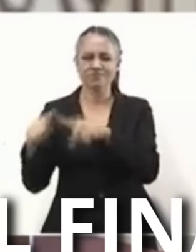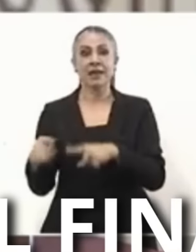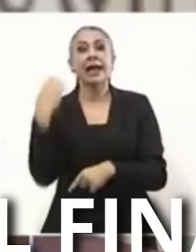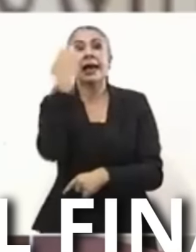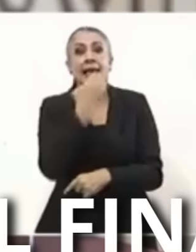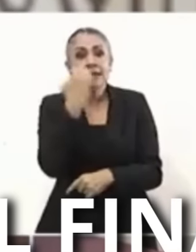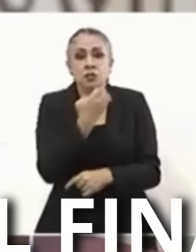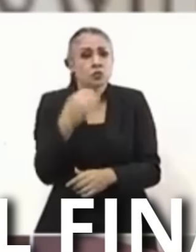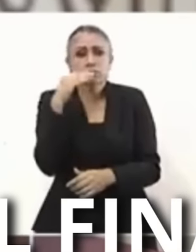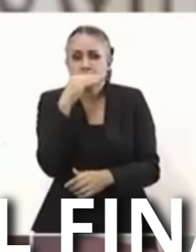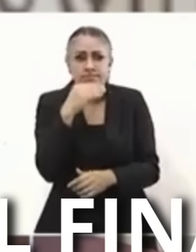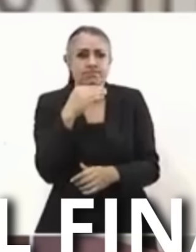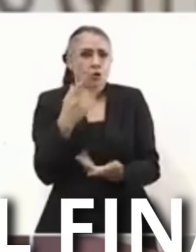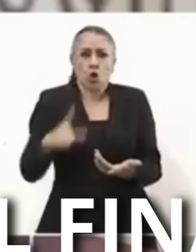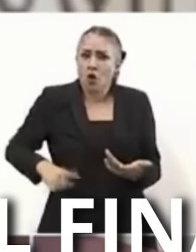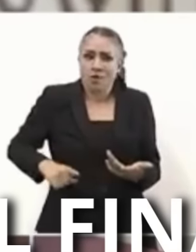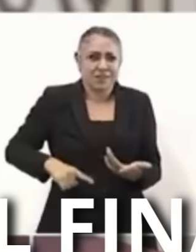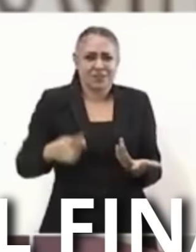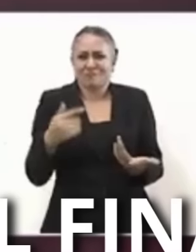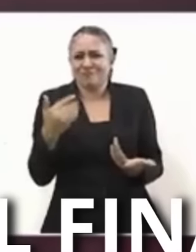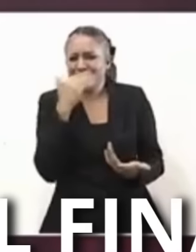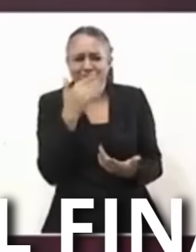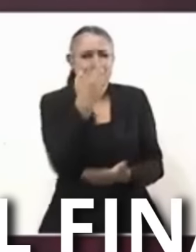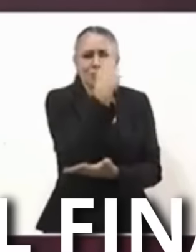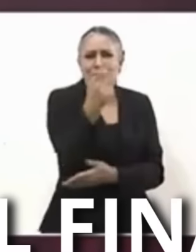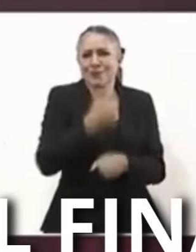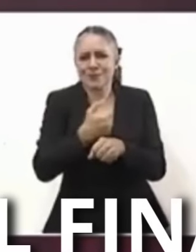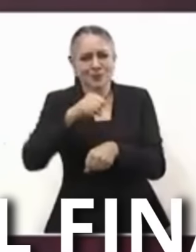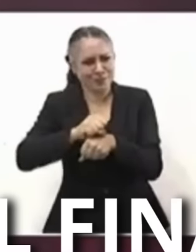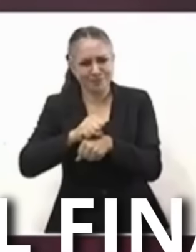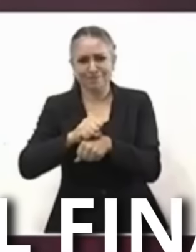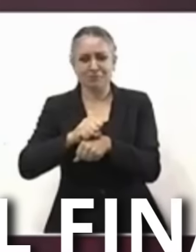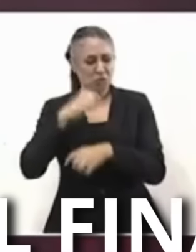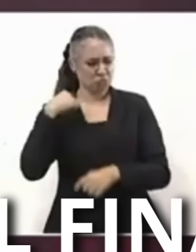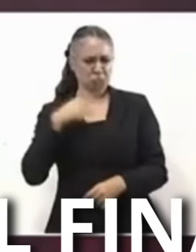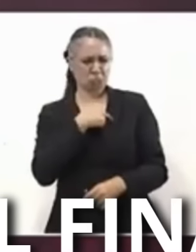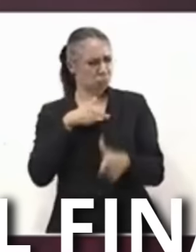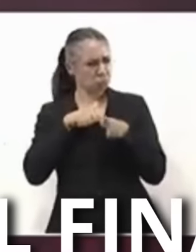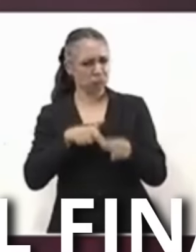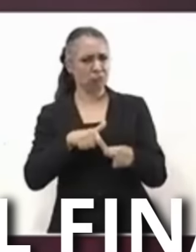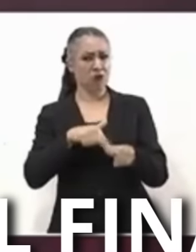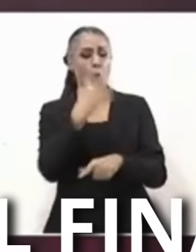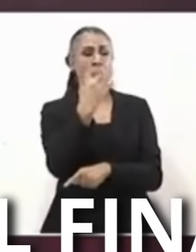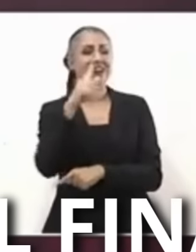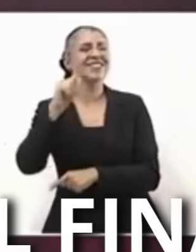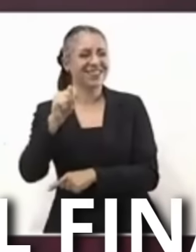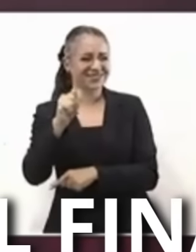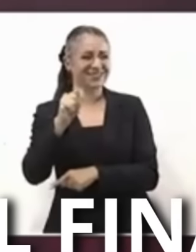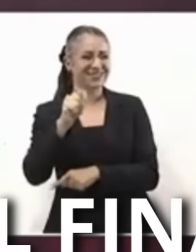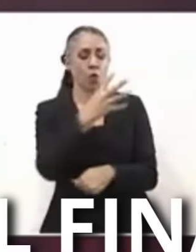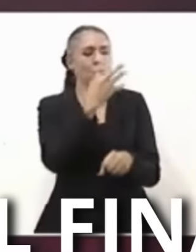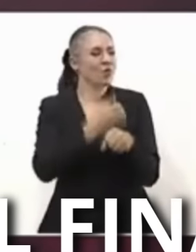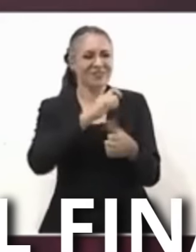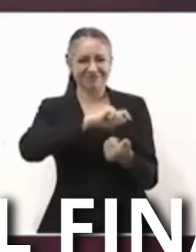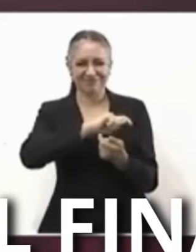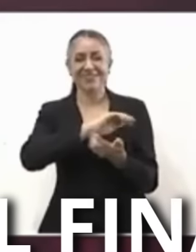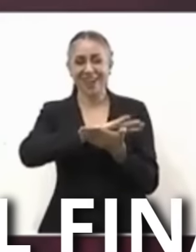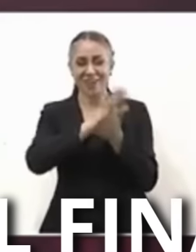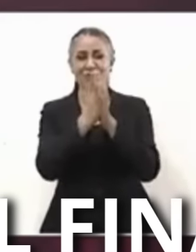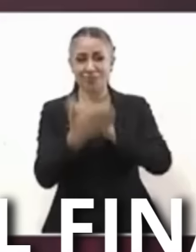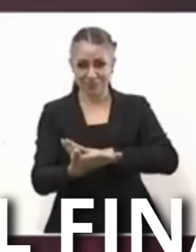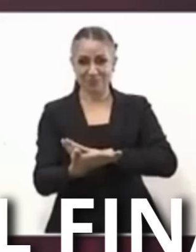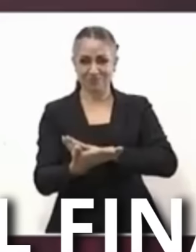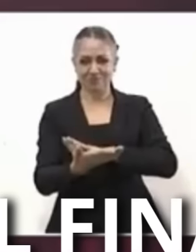continuidad A la cuarta transformación Y aquí en Nayarit Además de Las obras Que ya escuchamos